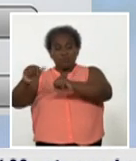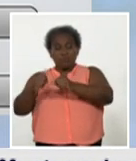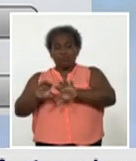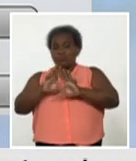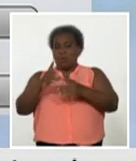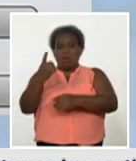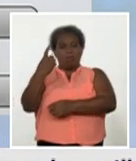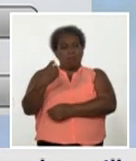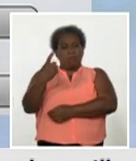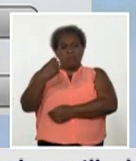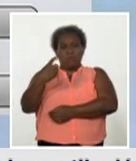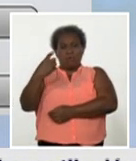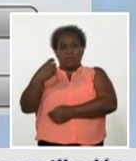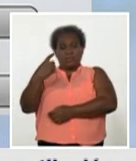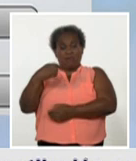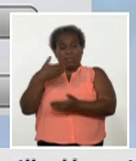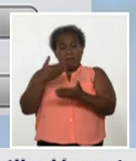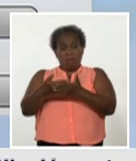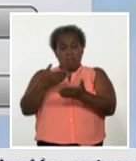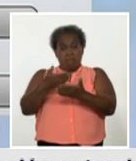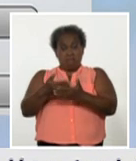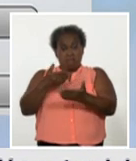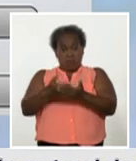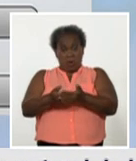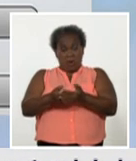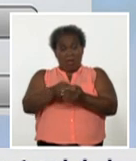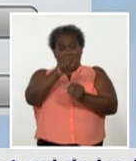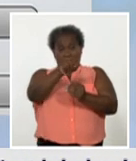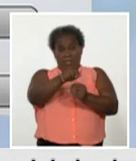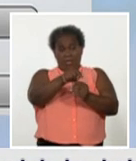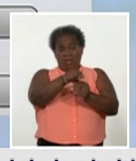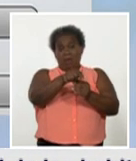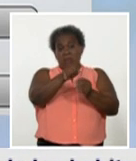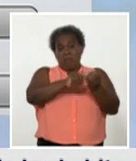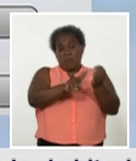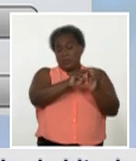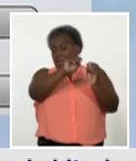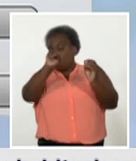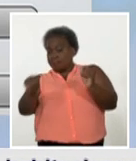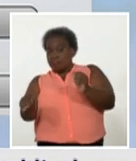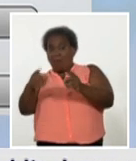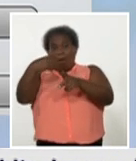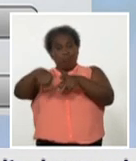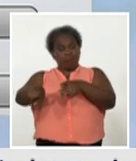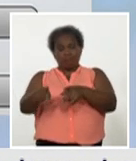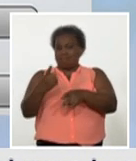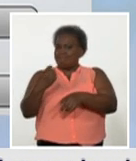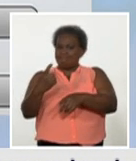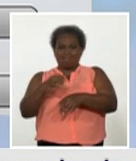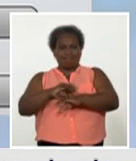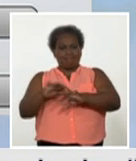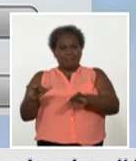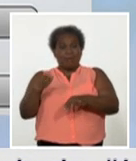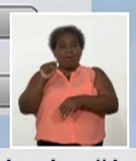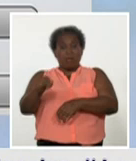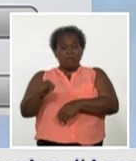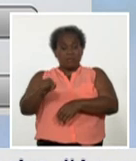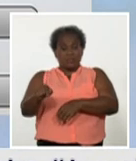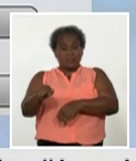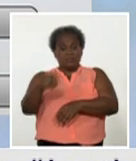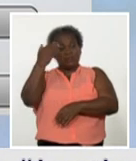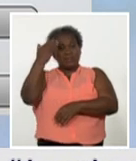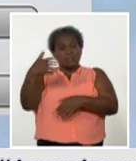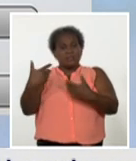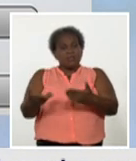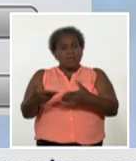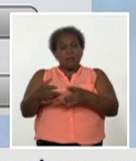muestras de ningún territorio para otro. Logro que solo ha sido posible con la decisión de abrir un